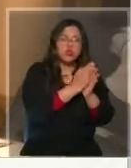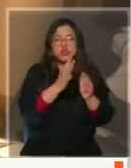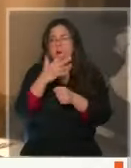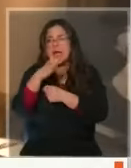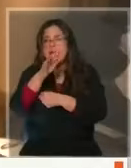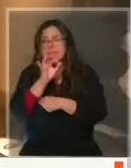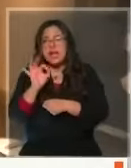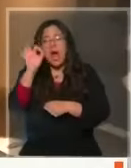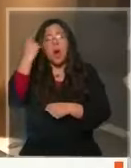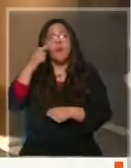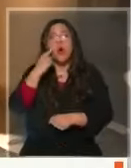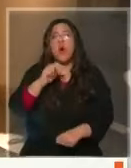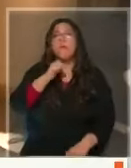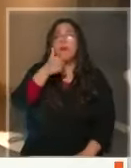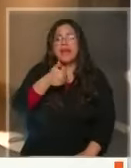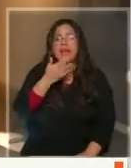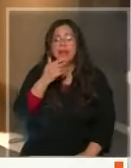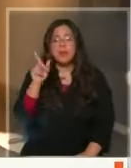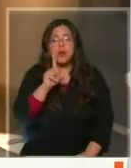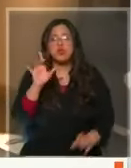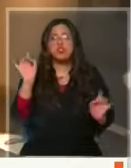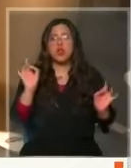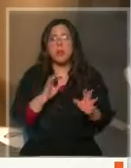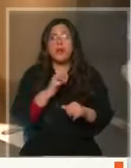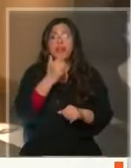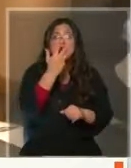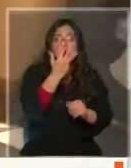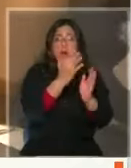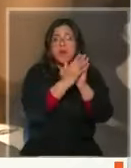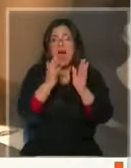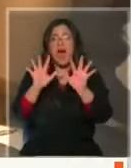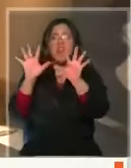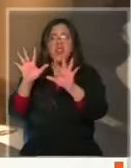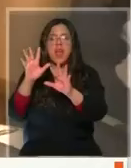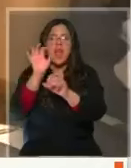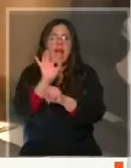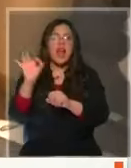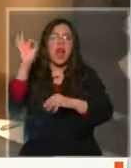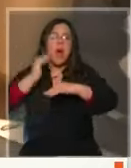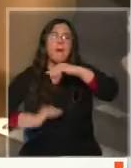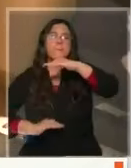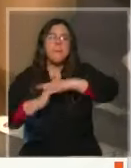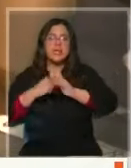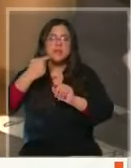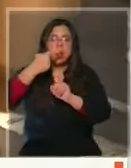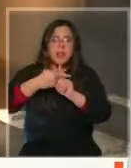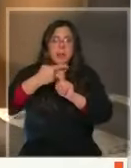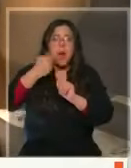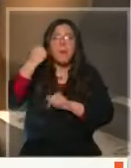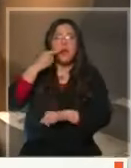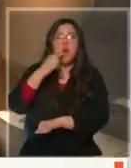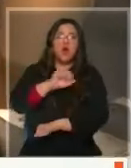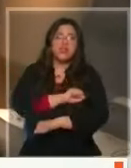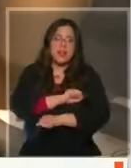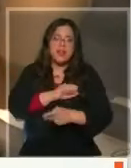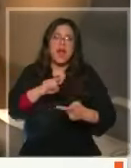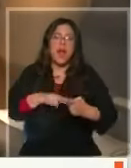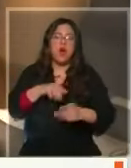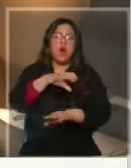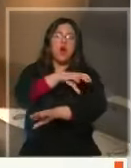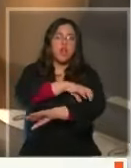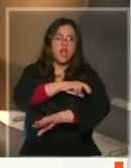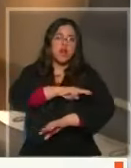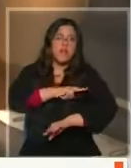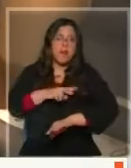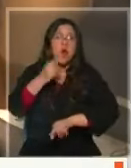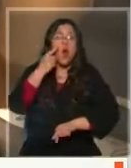mañana, por ejemplo, y el lunes vamos a tener solamente 9 a 10 grados de máxima, pero esto va a generar que ya Santiago, la región de Valparaíso, Ojo, Limache,